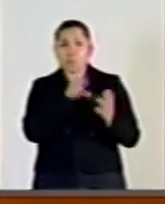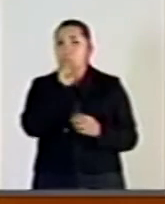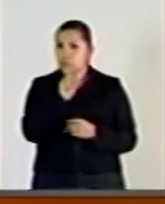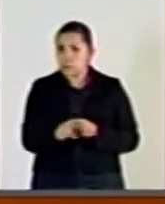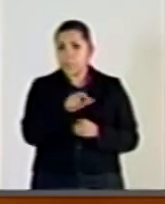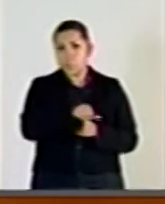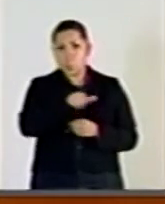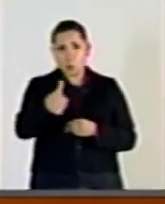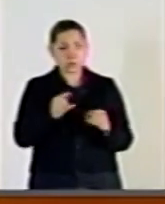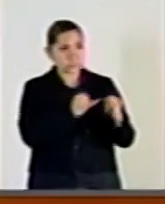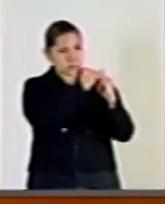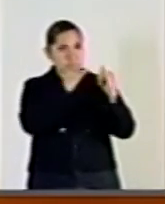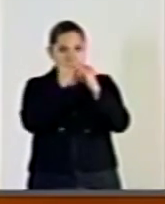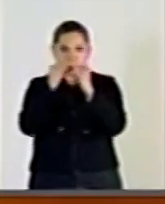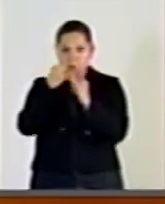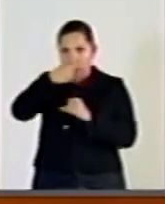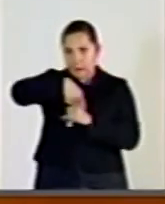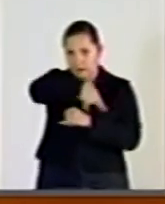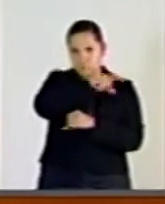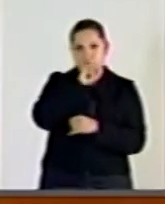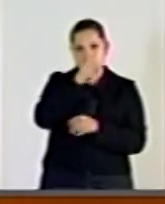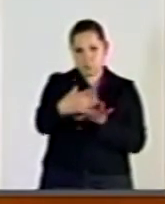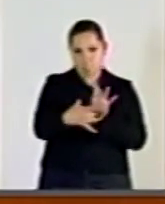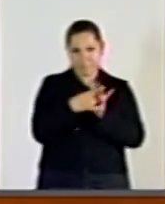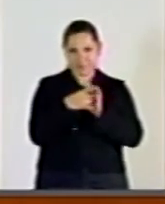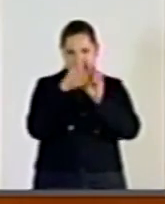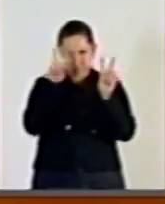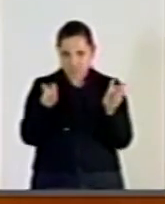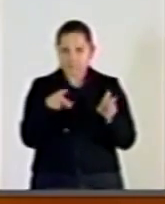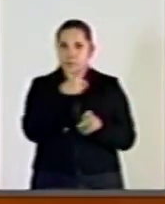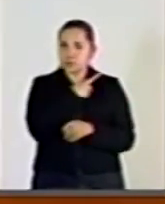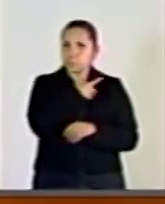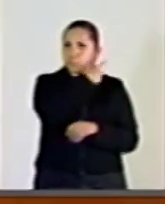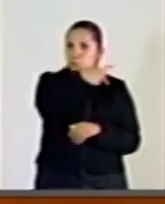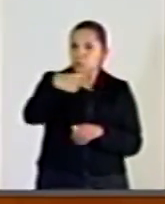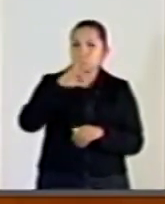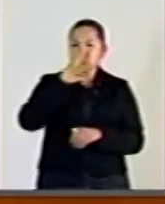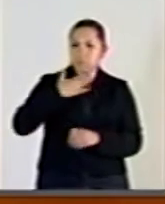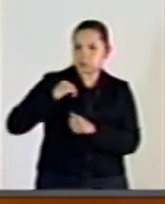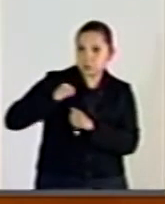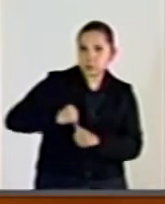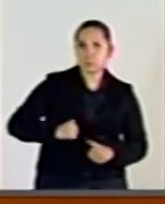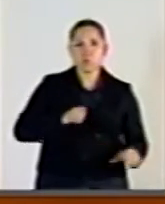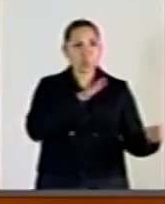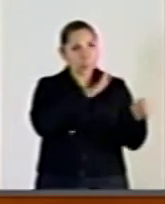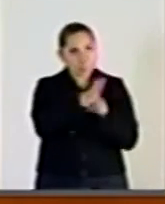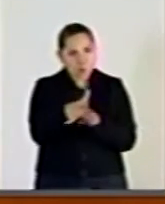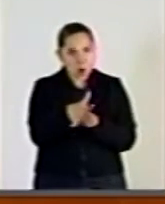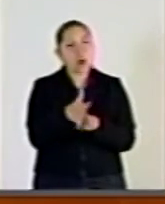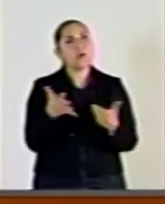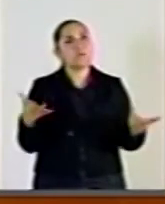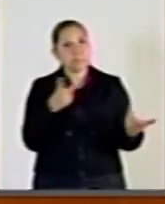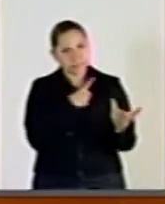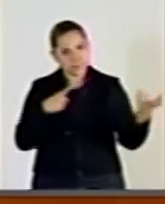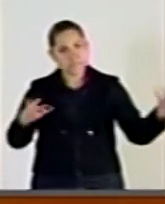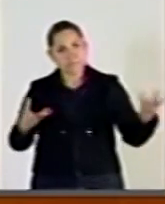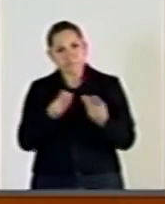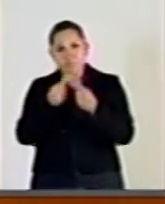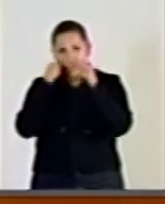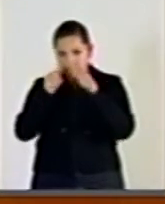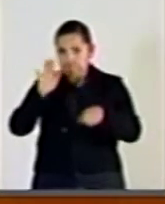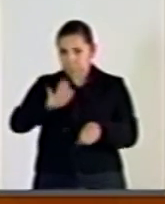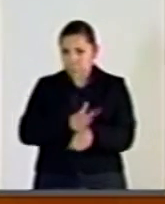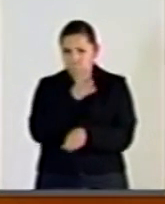actúen en el marco de su responsabilidad. Por tanto, es indispensable que